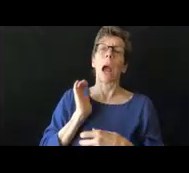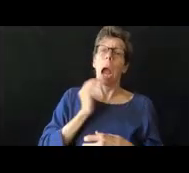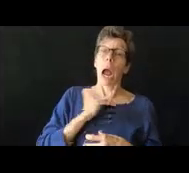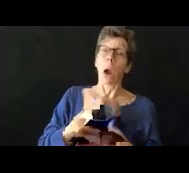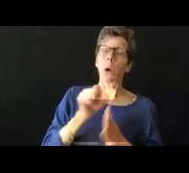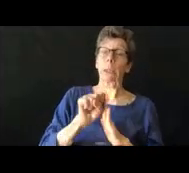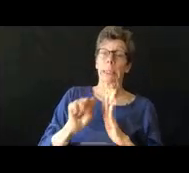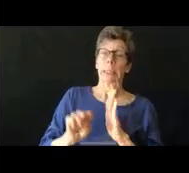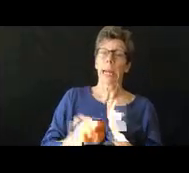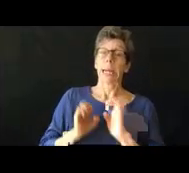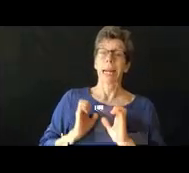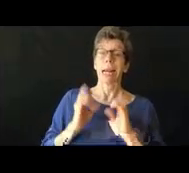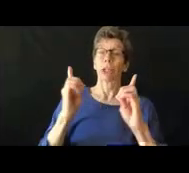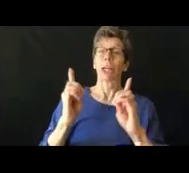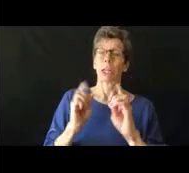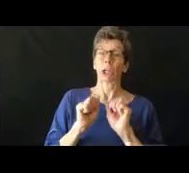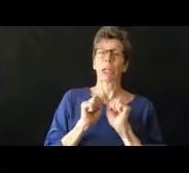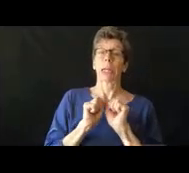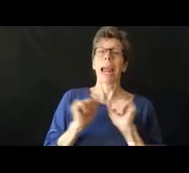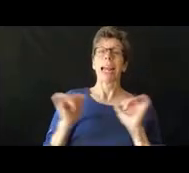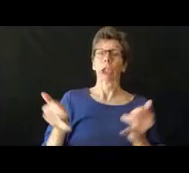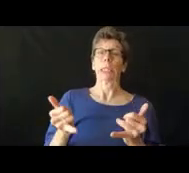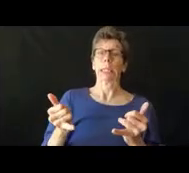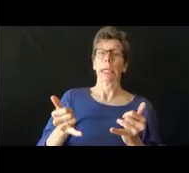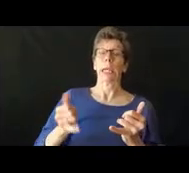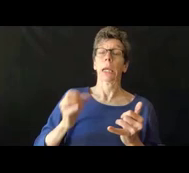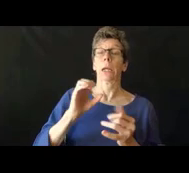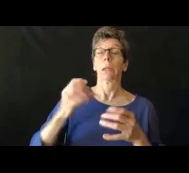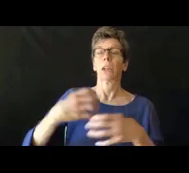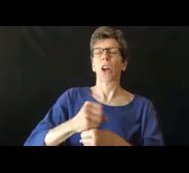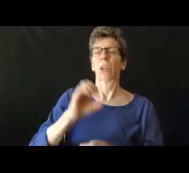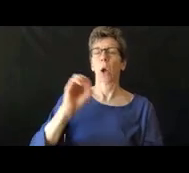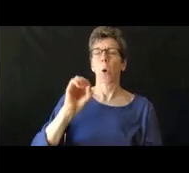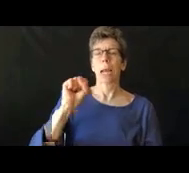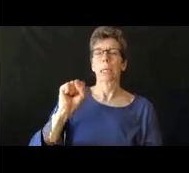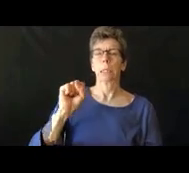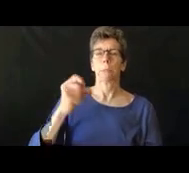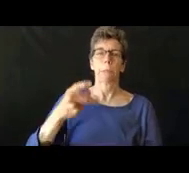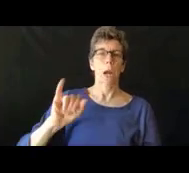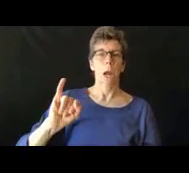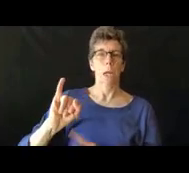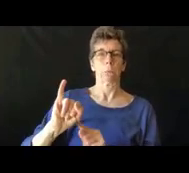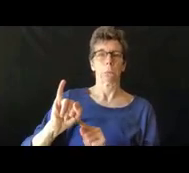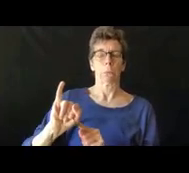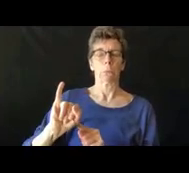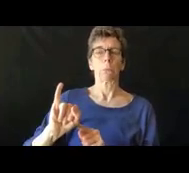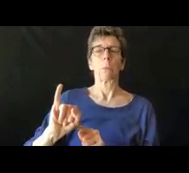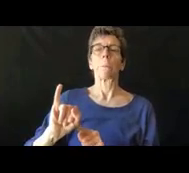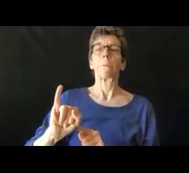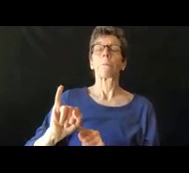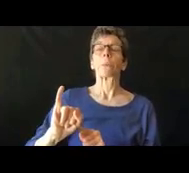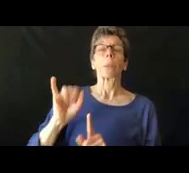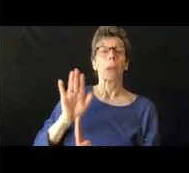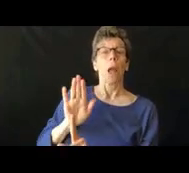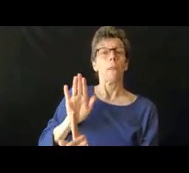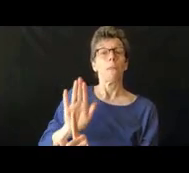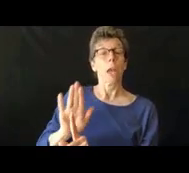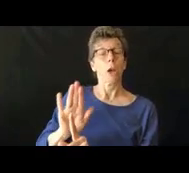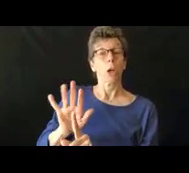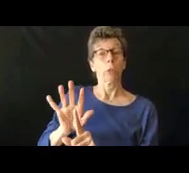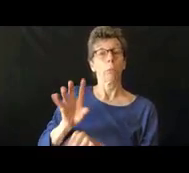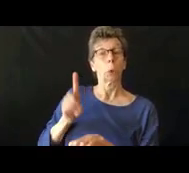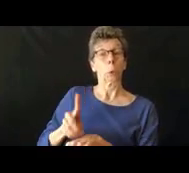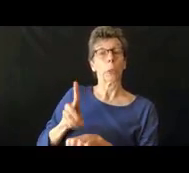las agencias de educación estatal, que es la OSPI, la Oficina de Instrucción Pública, ellos tienen un trabajo bien